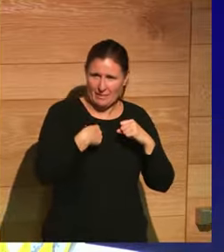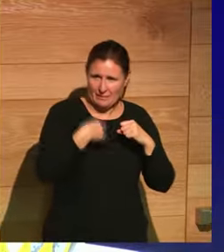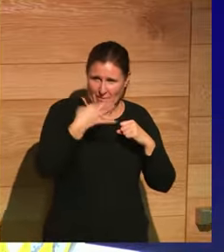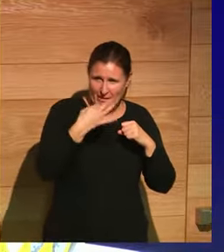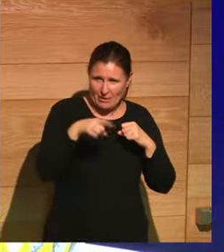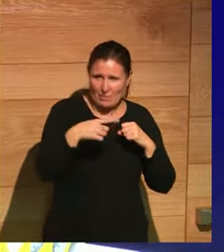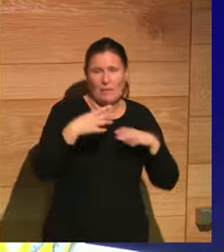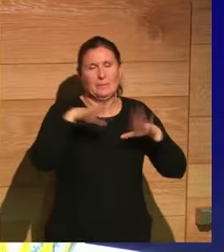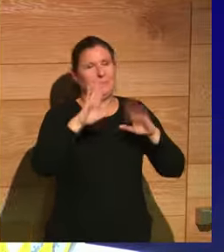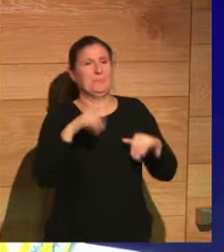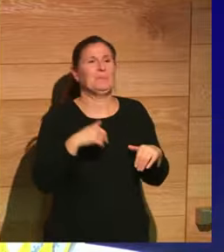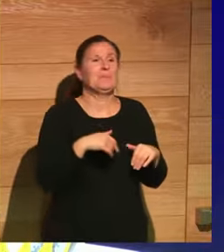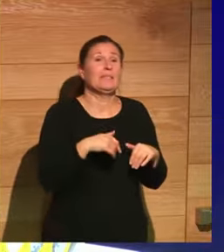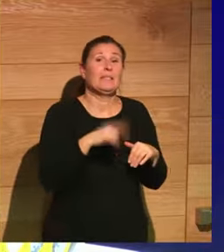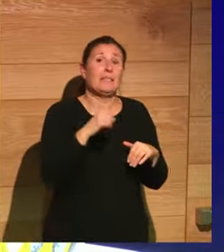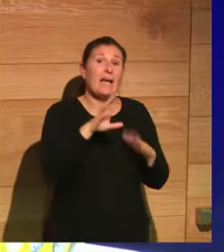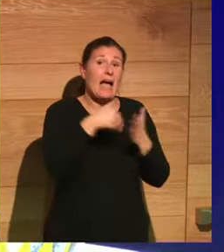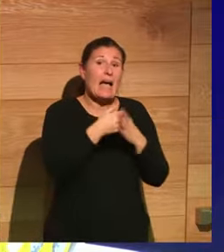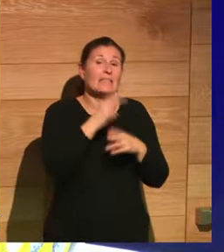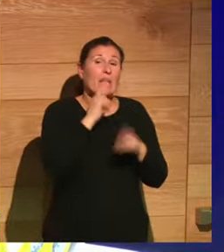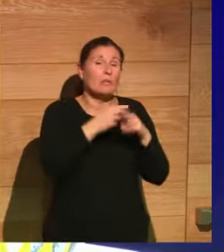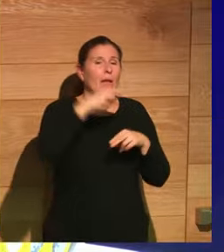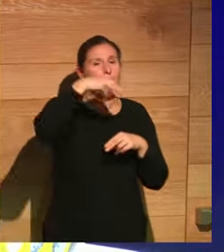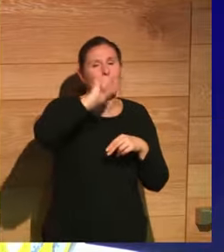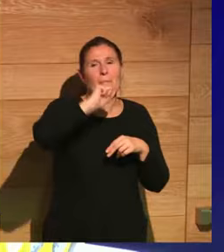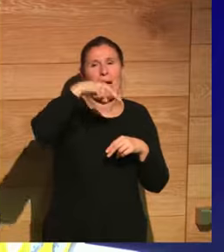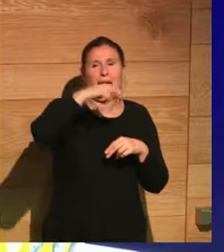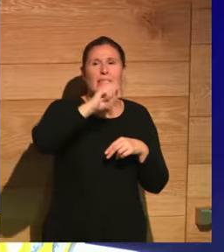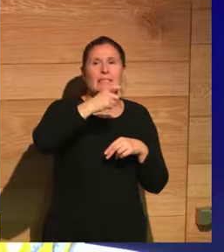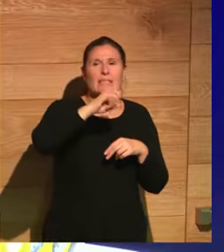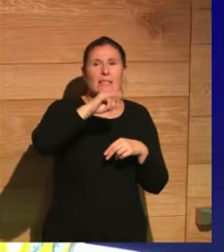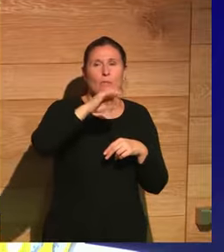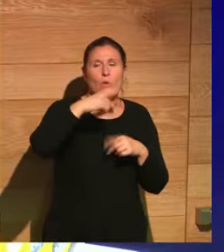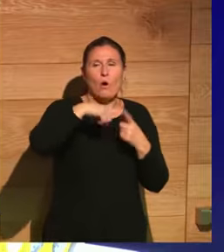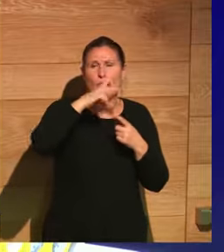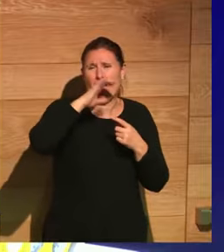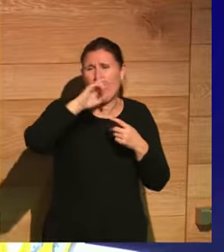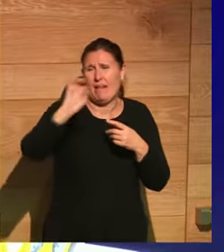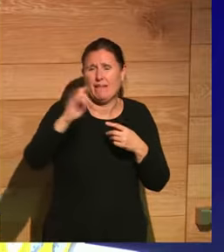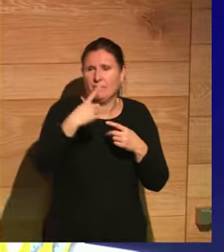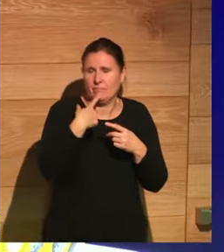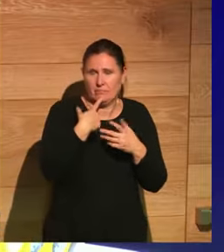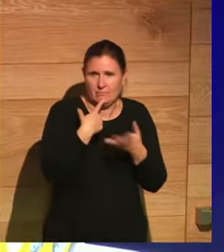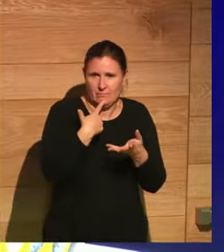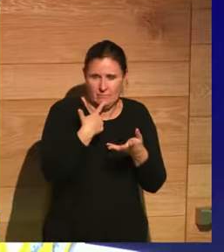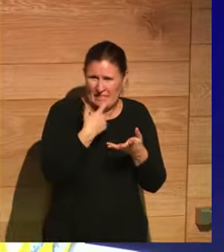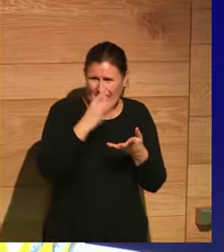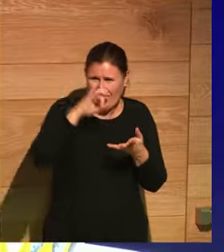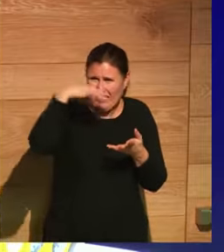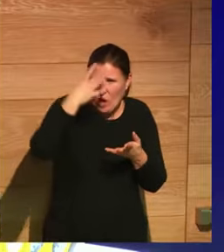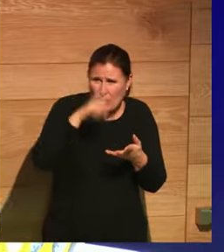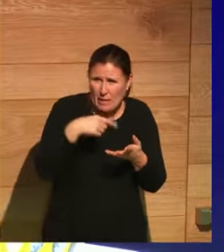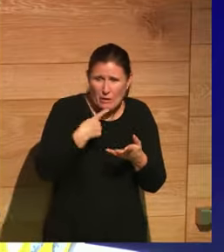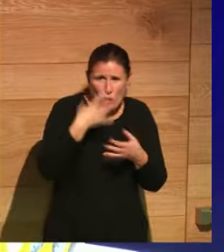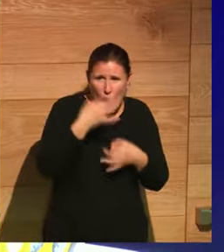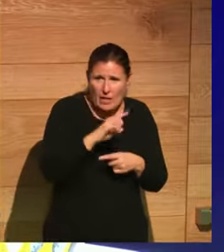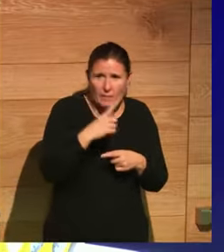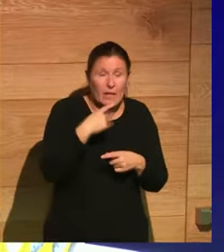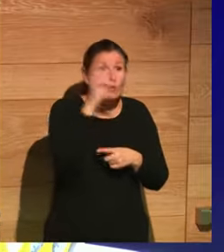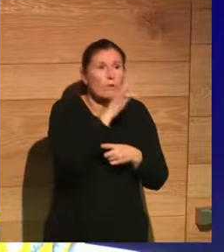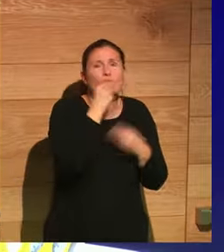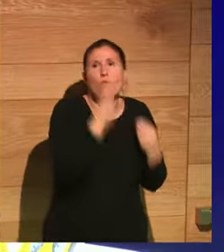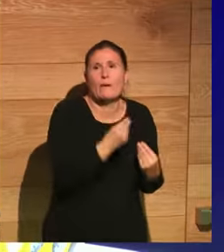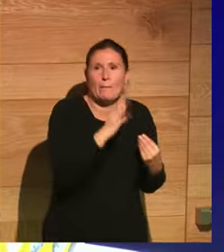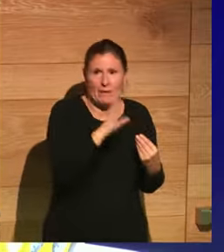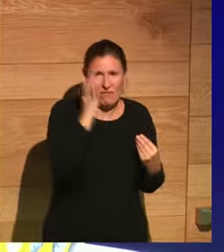de hecho es que ni el nombre de máximo décimo meridio podría existir en la antigua Roma o es totalmente ficción la película entera es buenísima es un